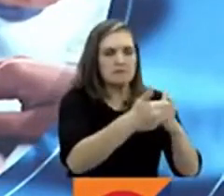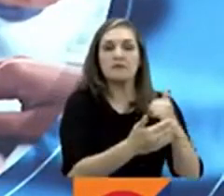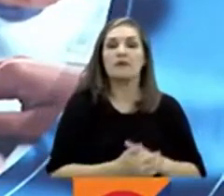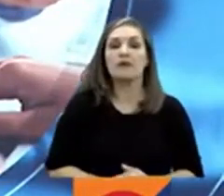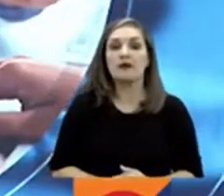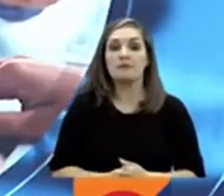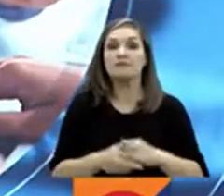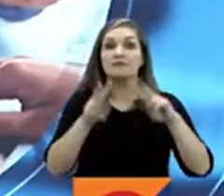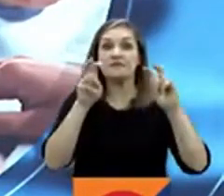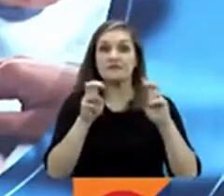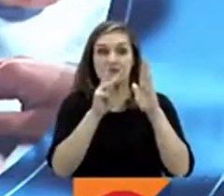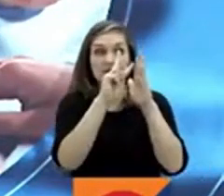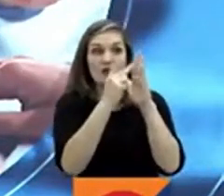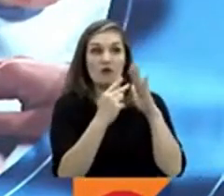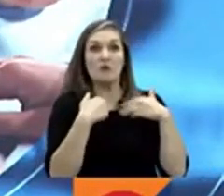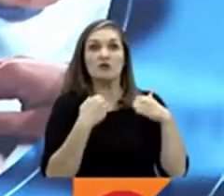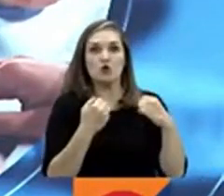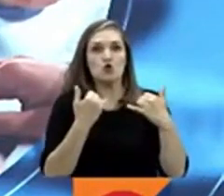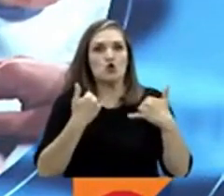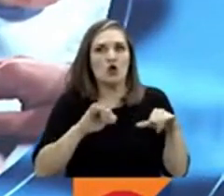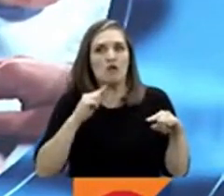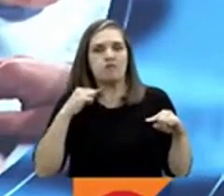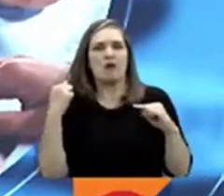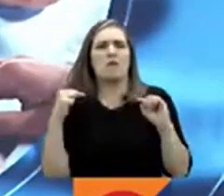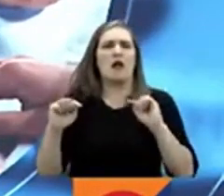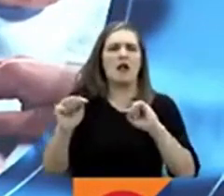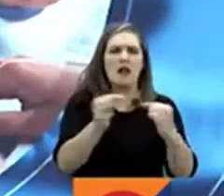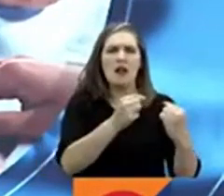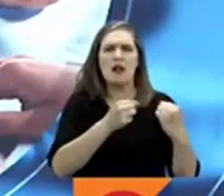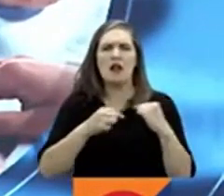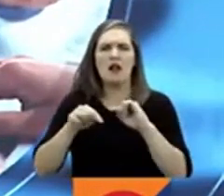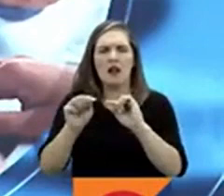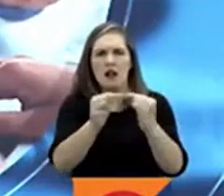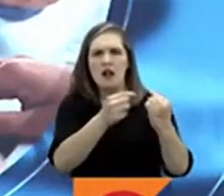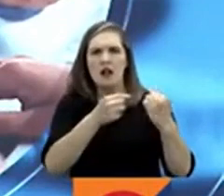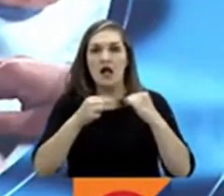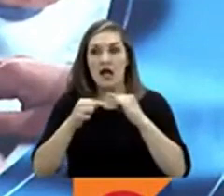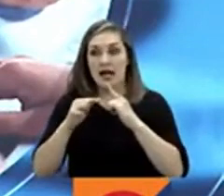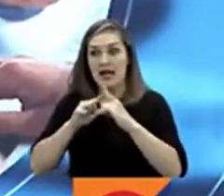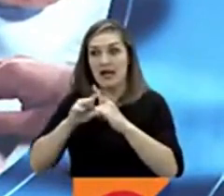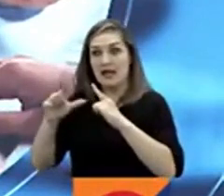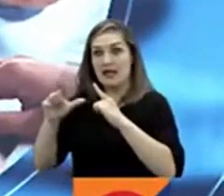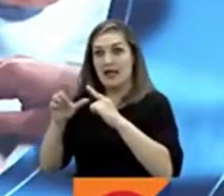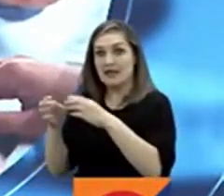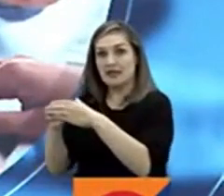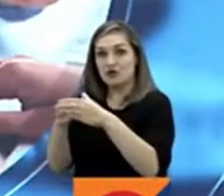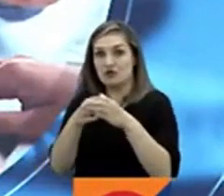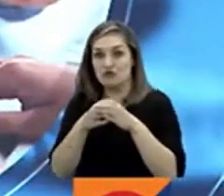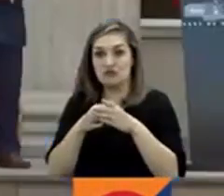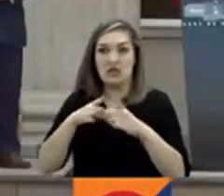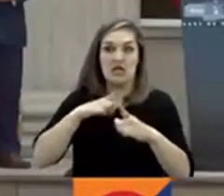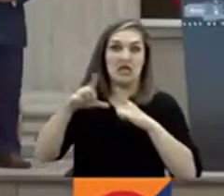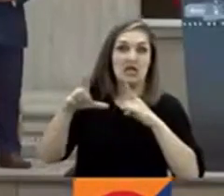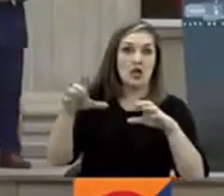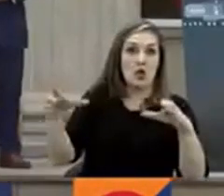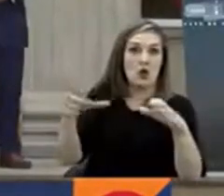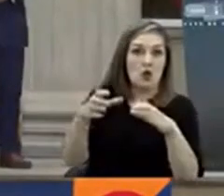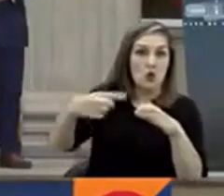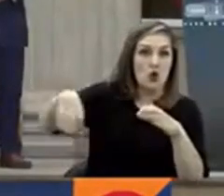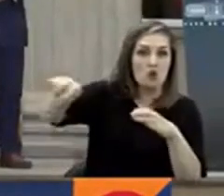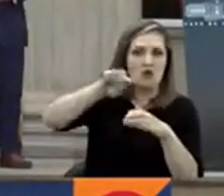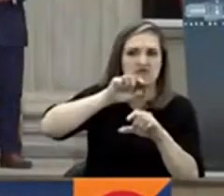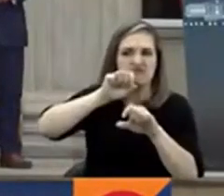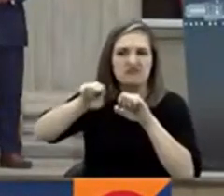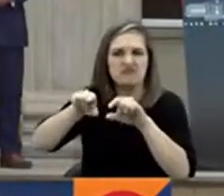salud sigue siendo motivo de discusión. Consultamos a algunos líderes de gremios y también asociaciones del país. Gremios y